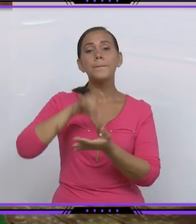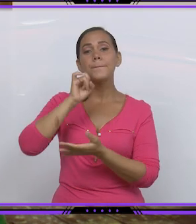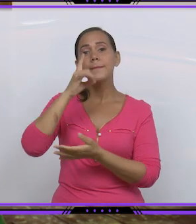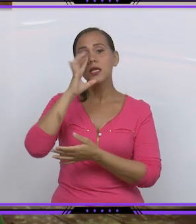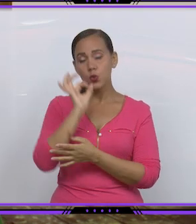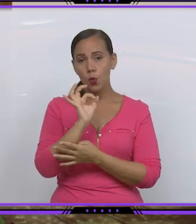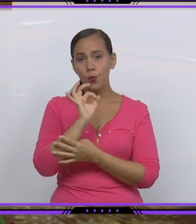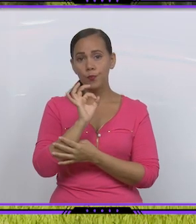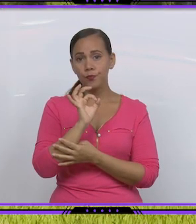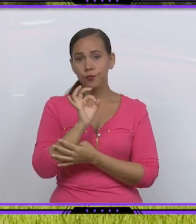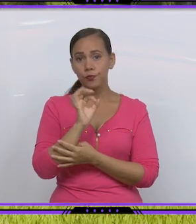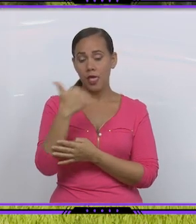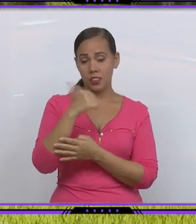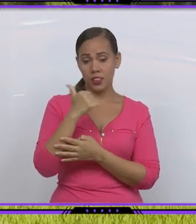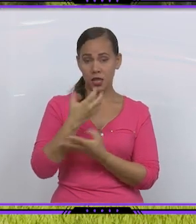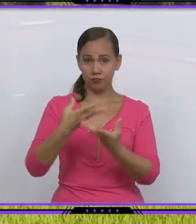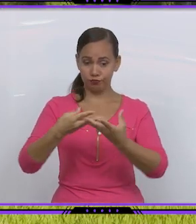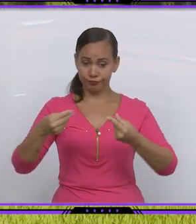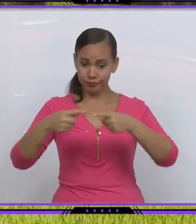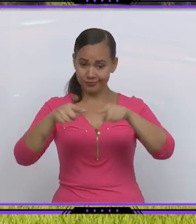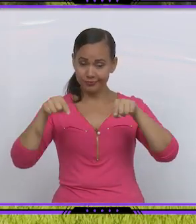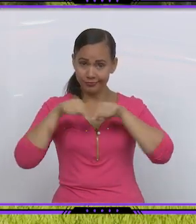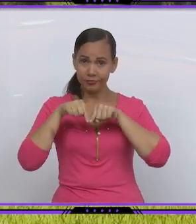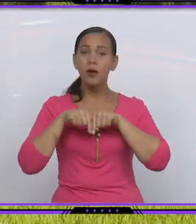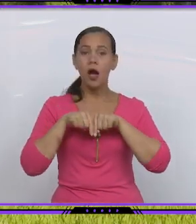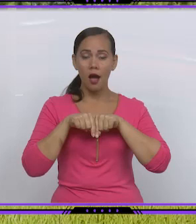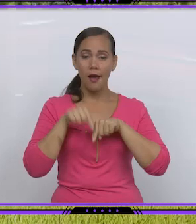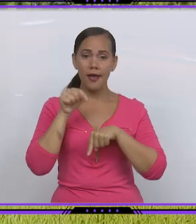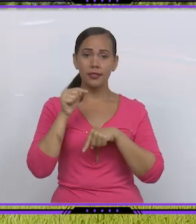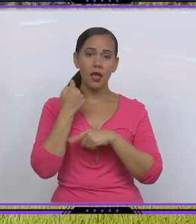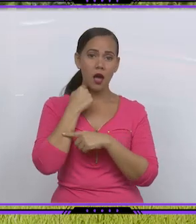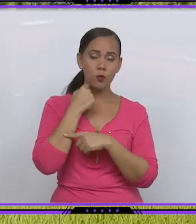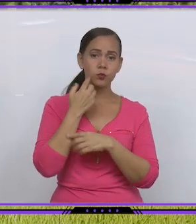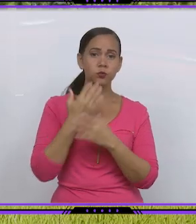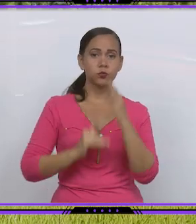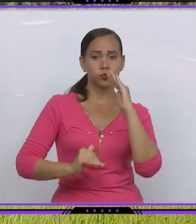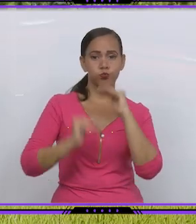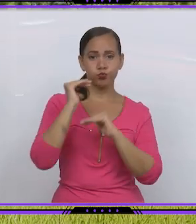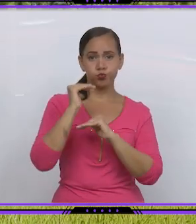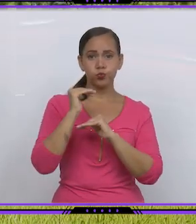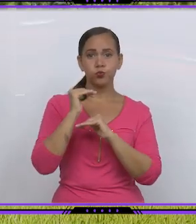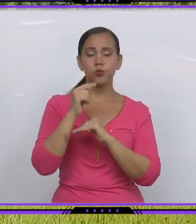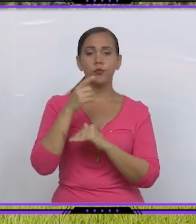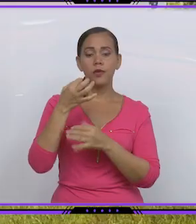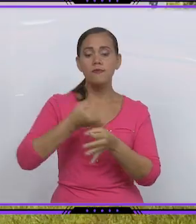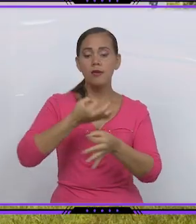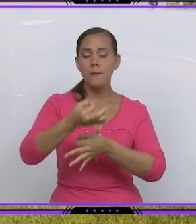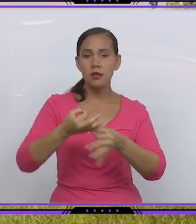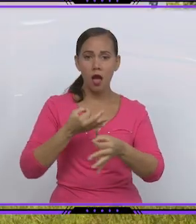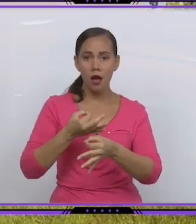cuenta con un área de 15 hectáreas. Este huerto clonal alcanzó su máxima producción de semillas en el 2020